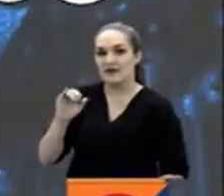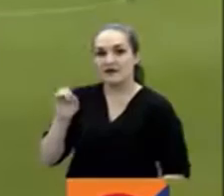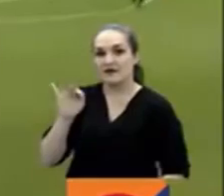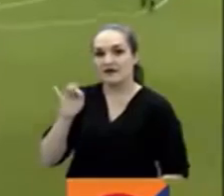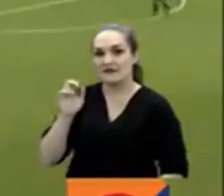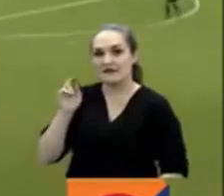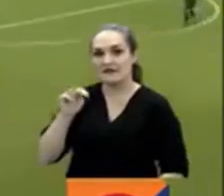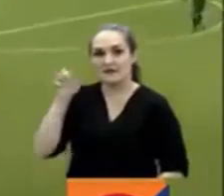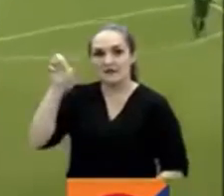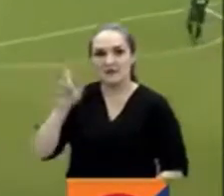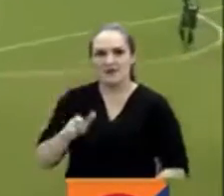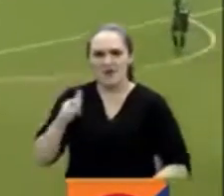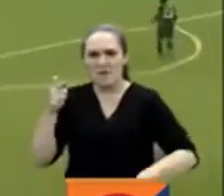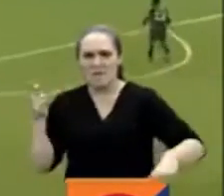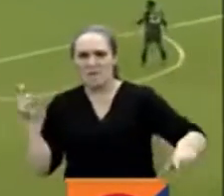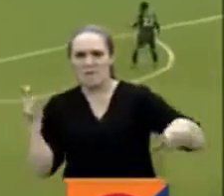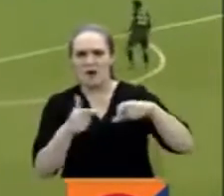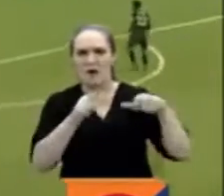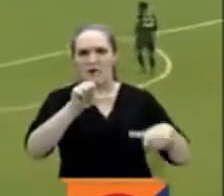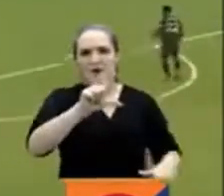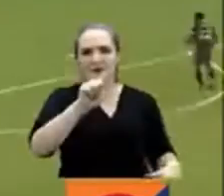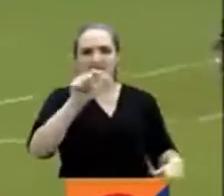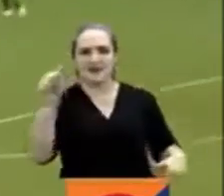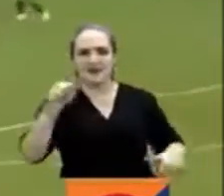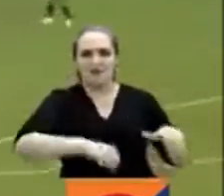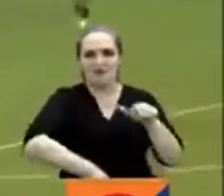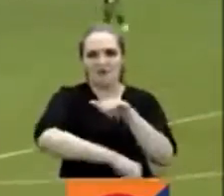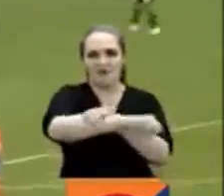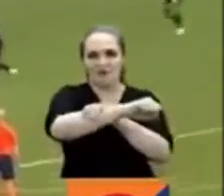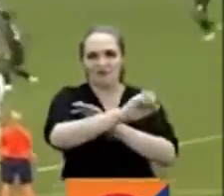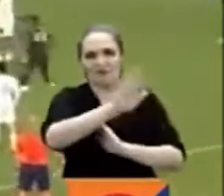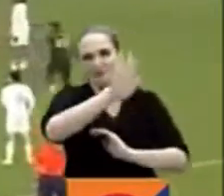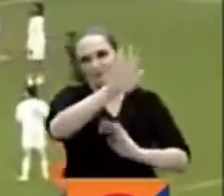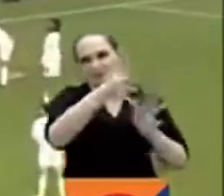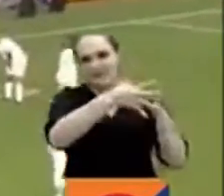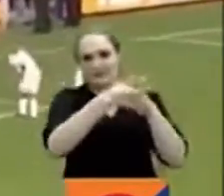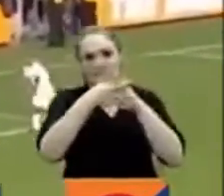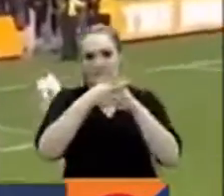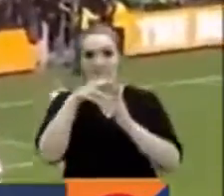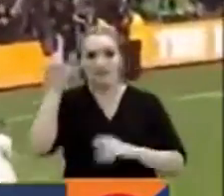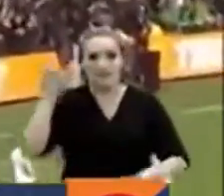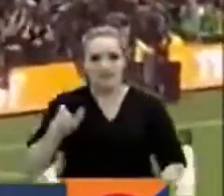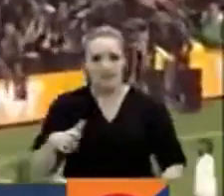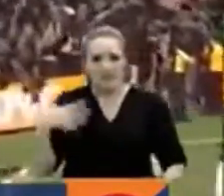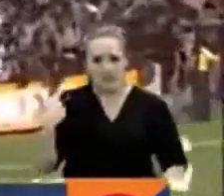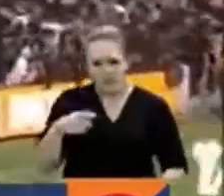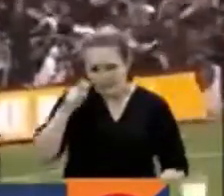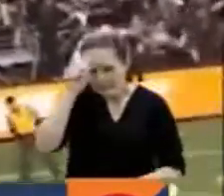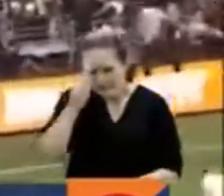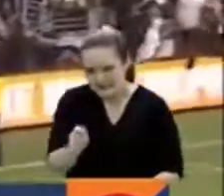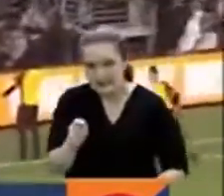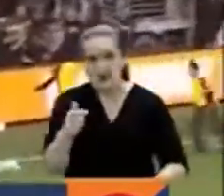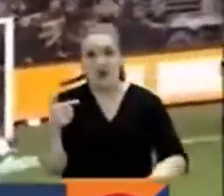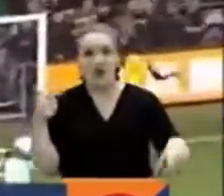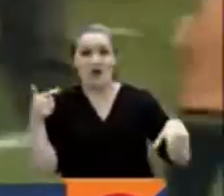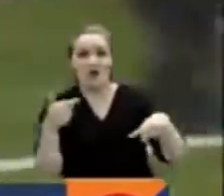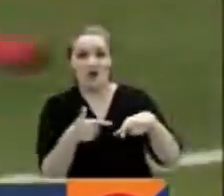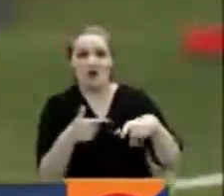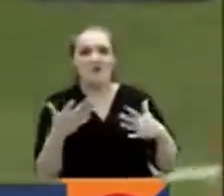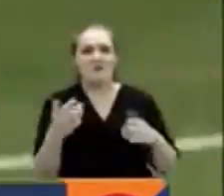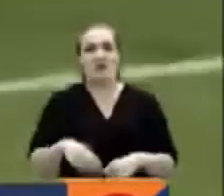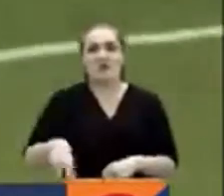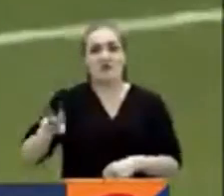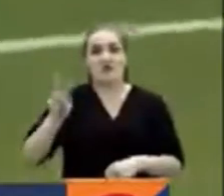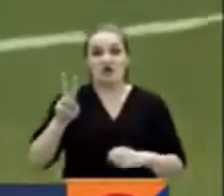héroe de la clasificación de Los Ángeles Fútbol Club a las semifinales de la Major League Soccer. Señores, ¿por qué se convirtió en todo un héroe? 2-2 iba al partido.